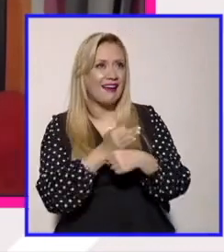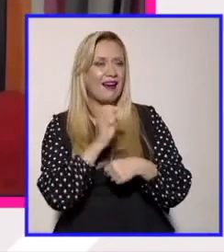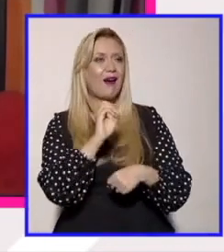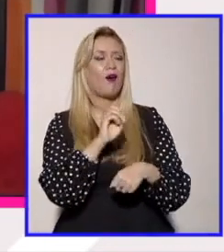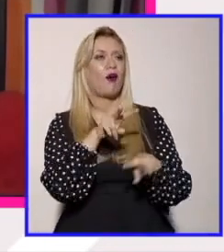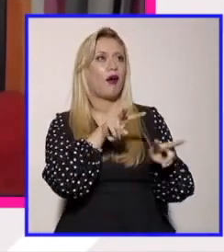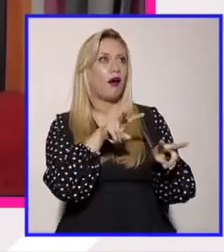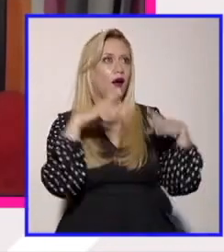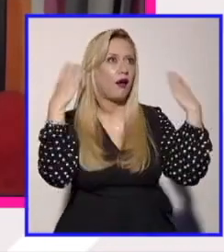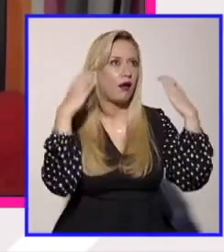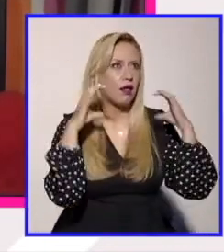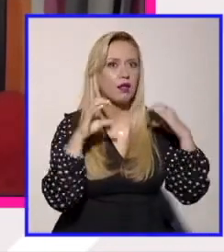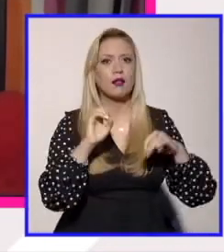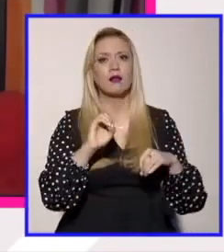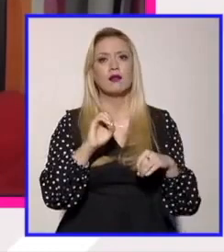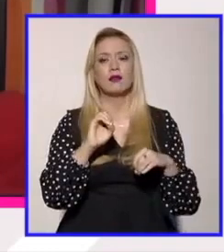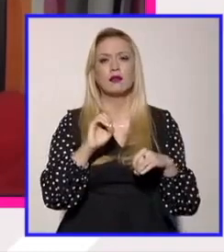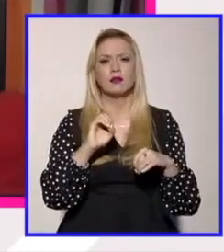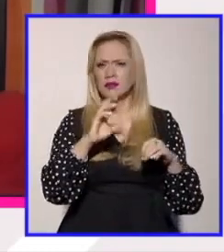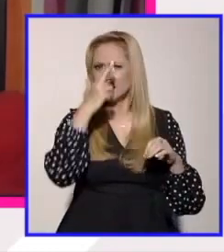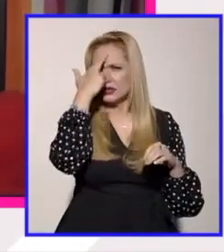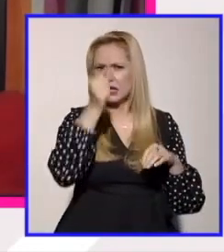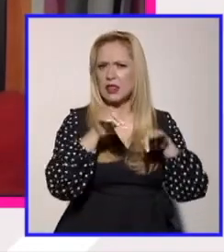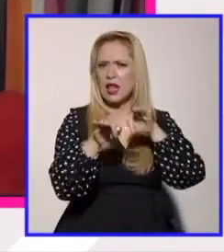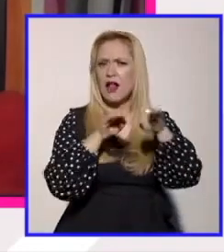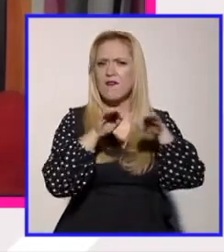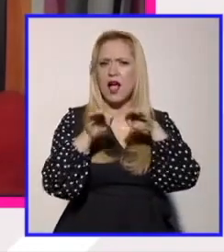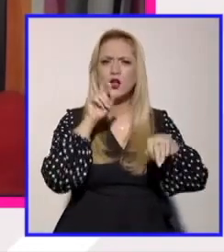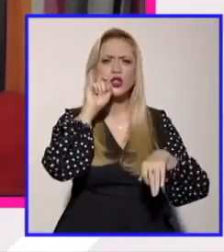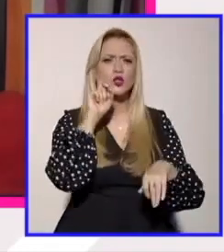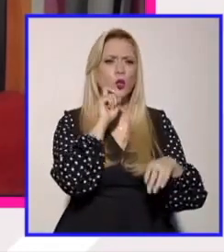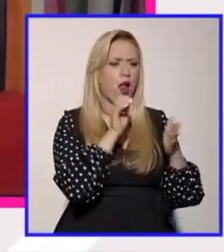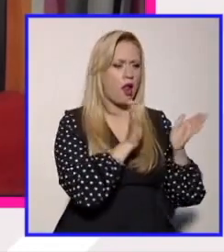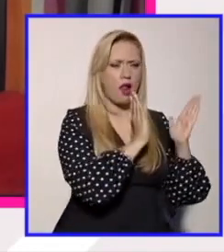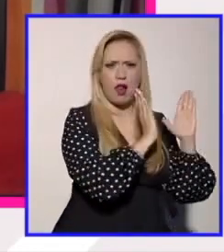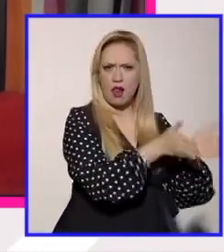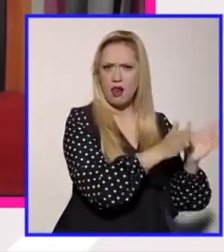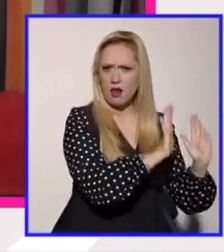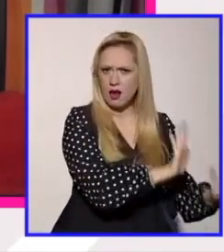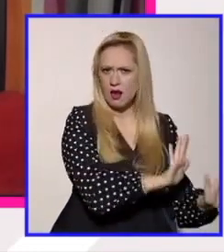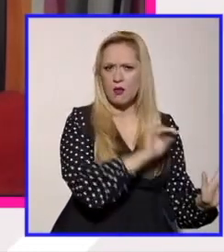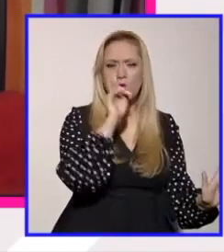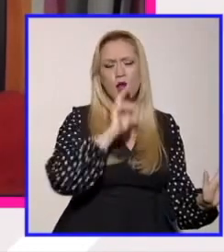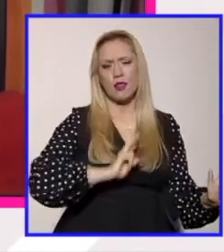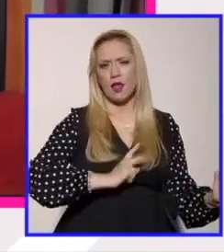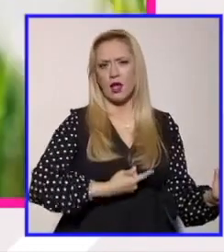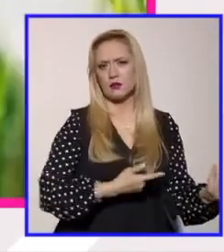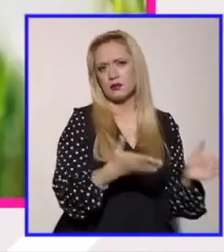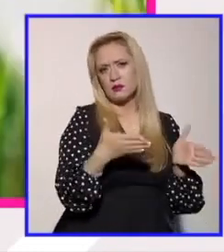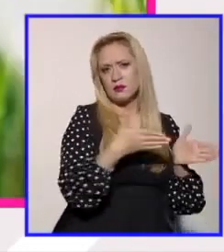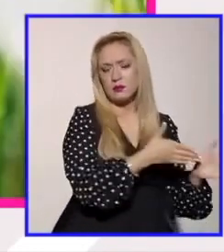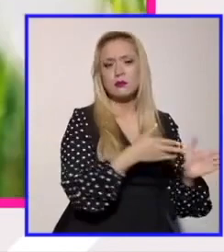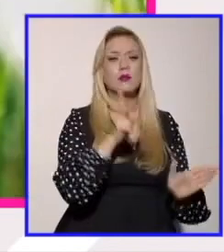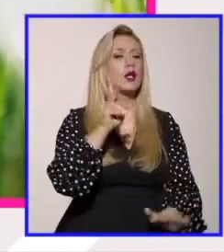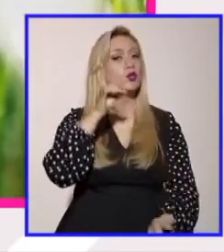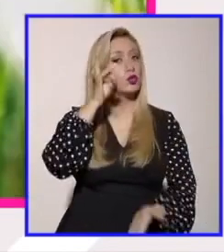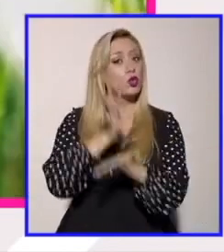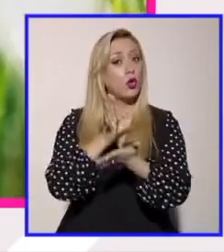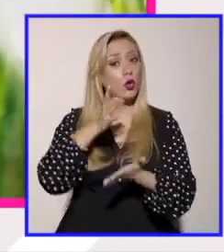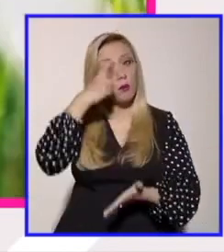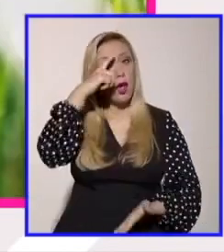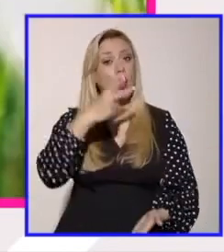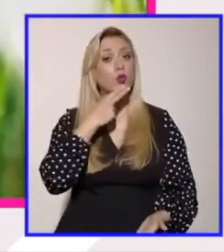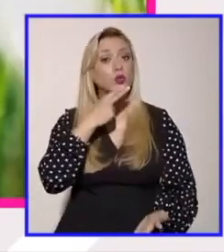luego el trabajo sexual sino porque la mirada que hay de las mujeres trans es que socialmente solamente somos un cuerpo